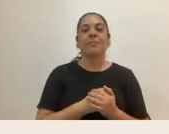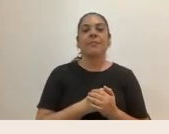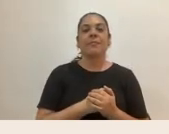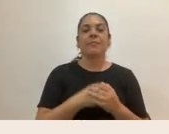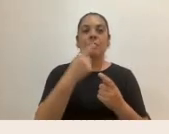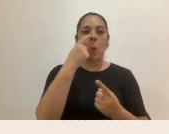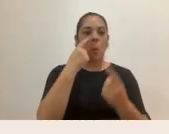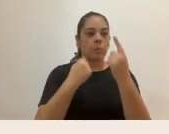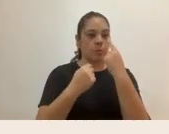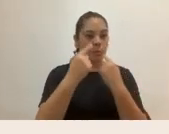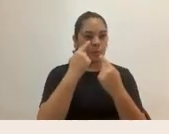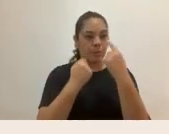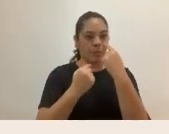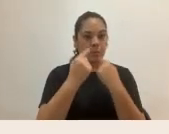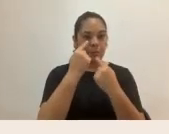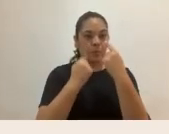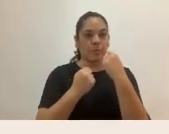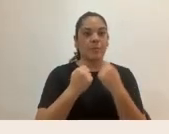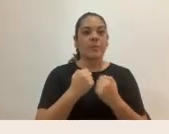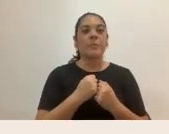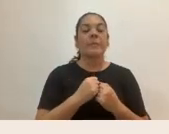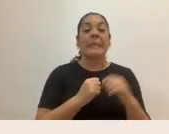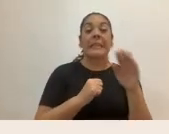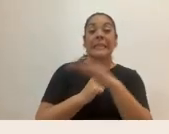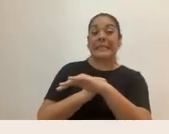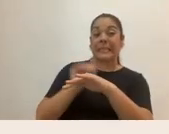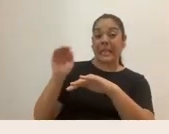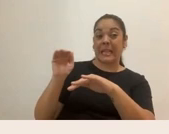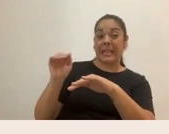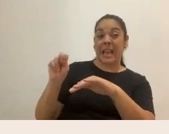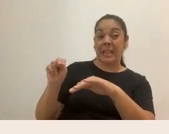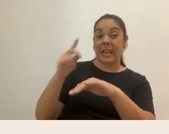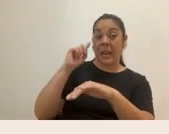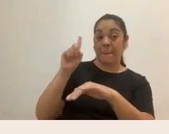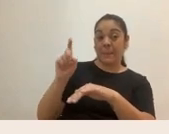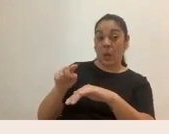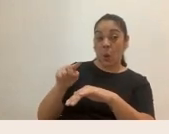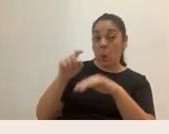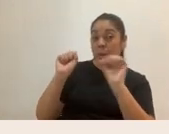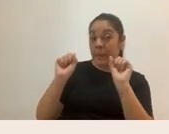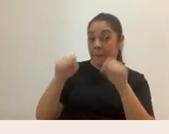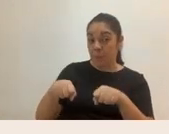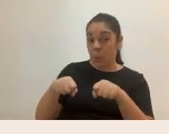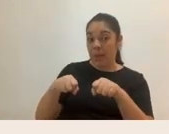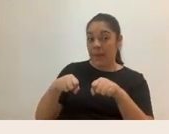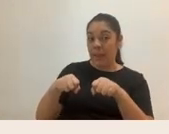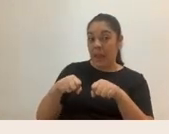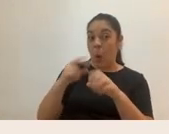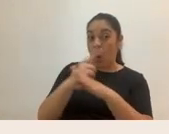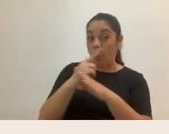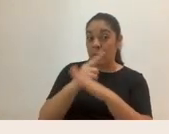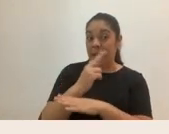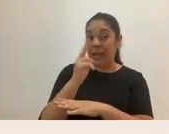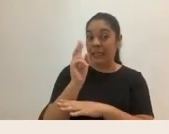Llorar. Natalia, con permiso. Nos preguntan que si se pueden poner las palabras,